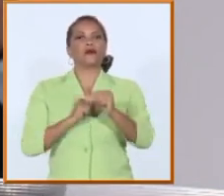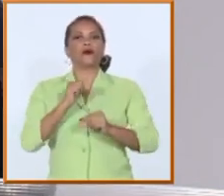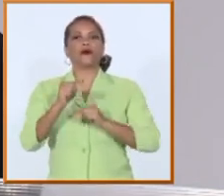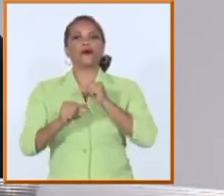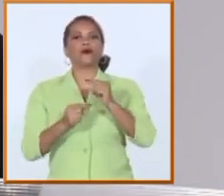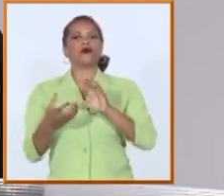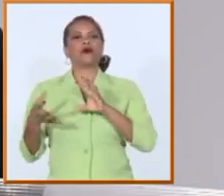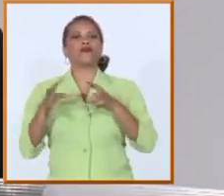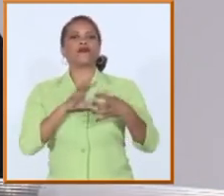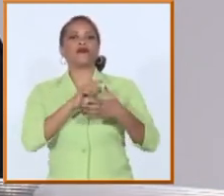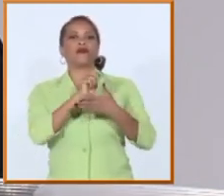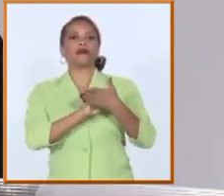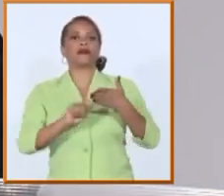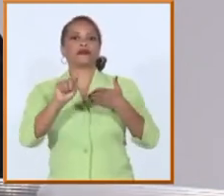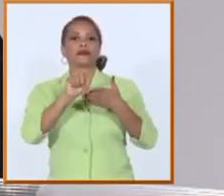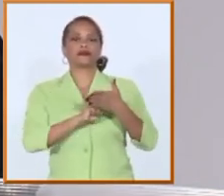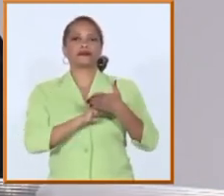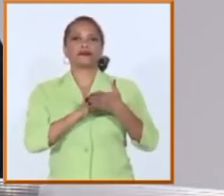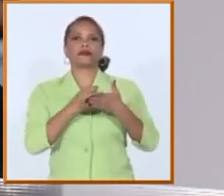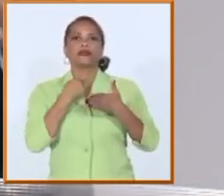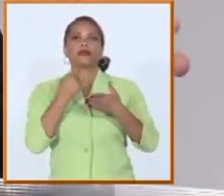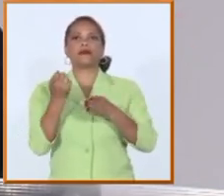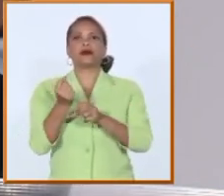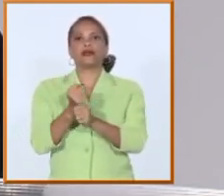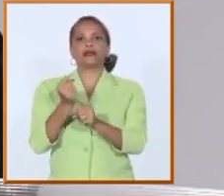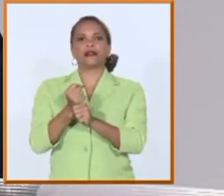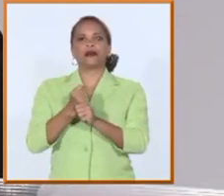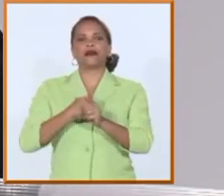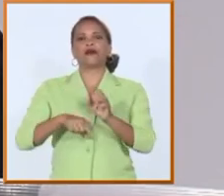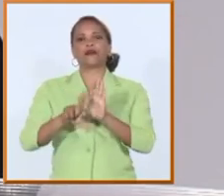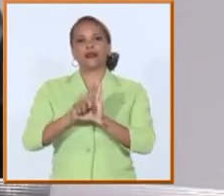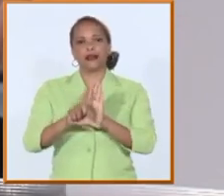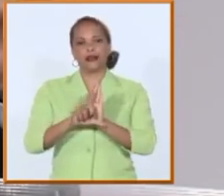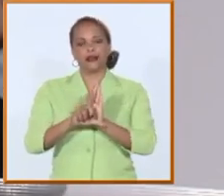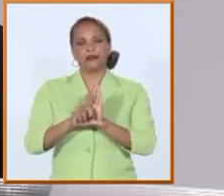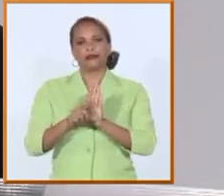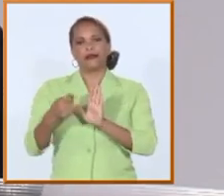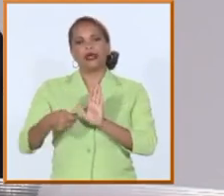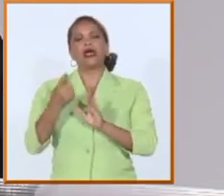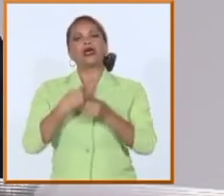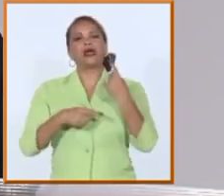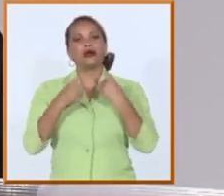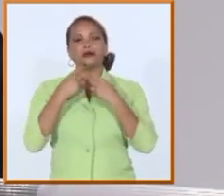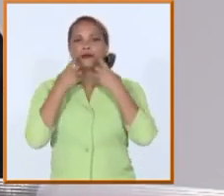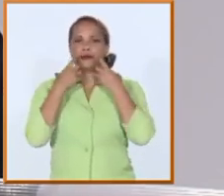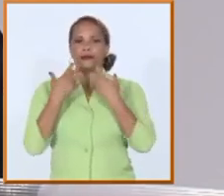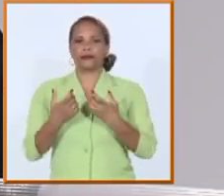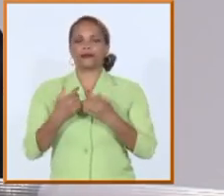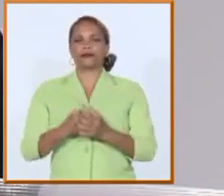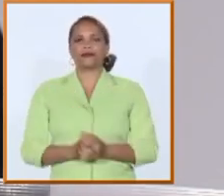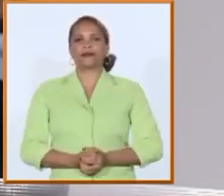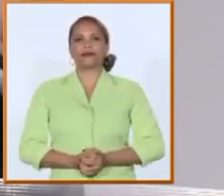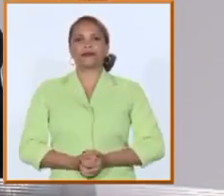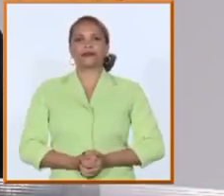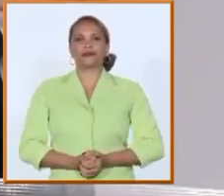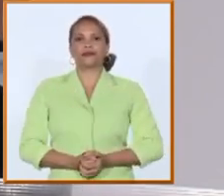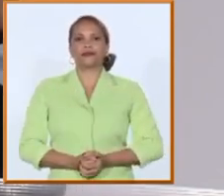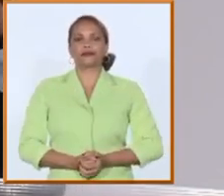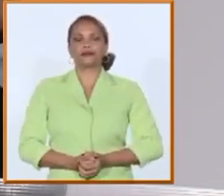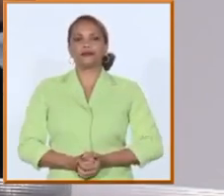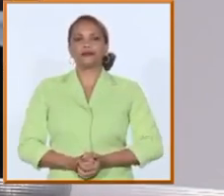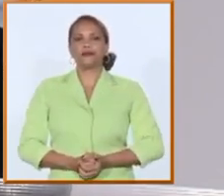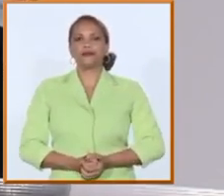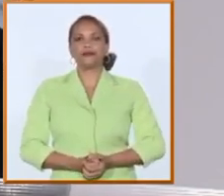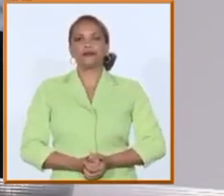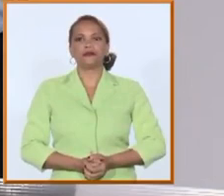el concepto de la concesión de la ley eso yo creo que es un reto importante una tarea extremadamente importante está también